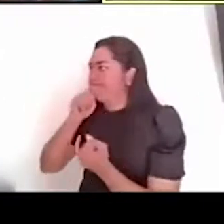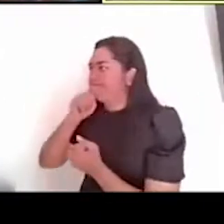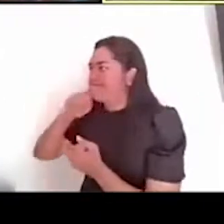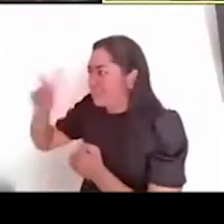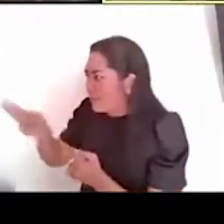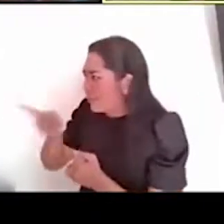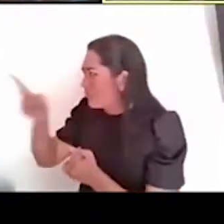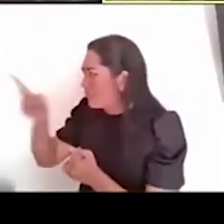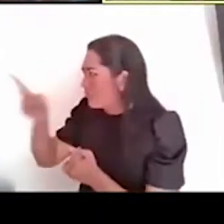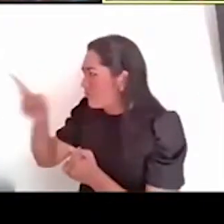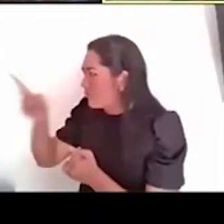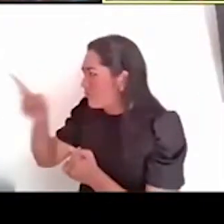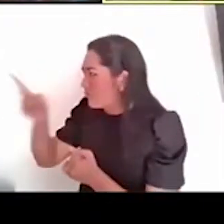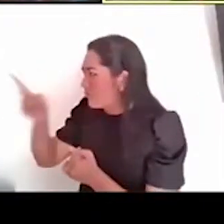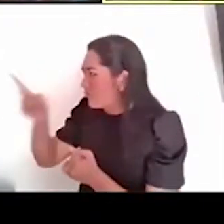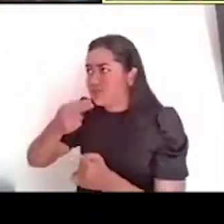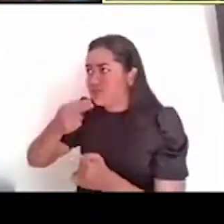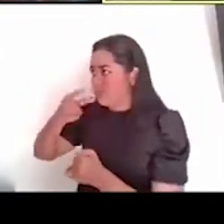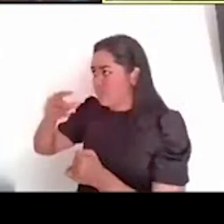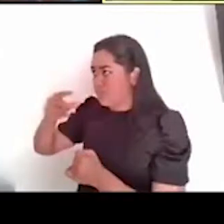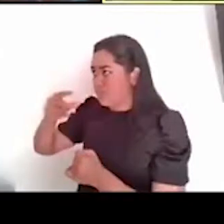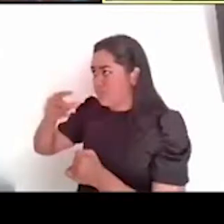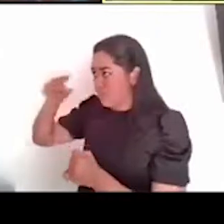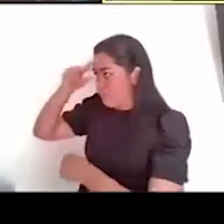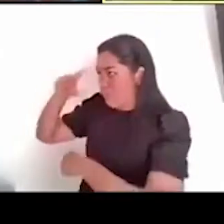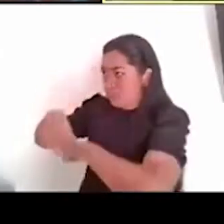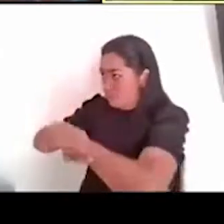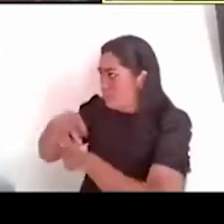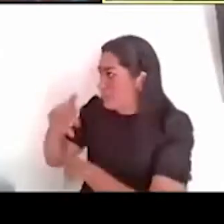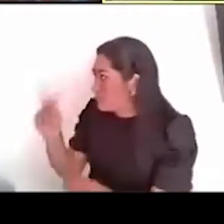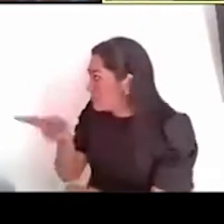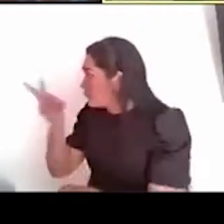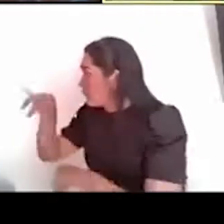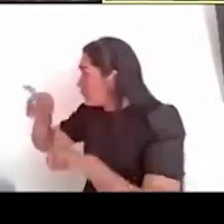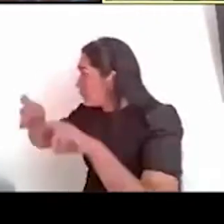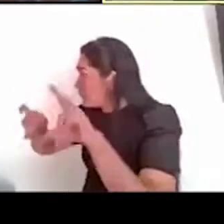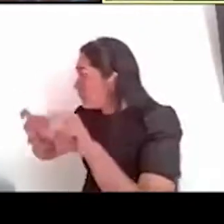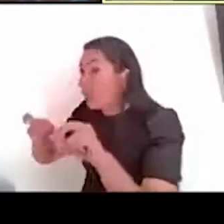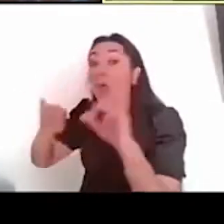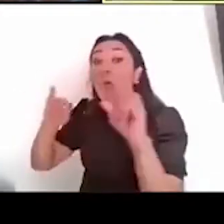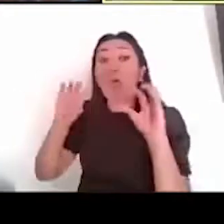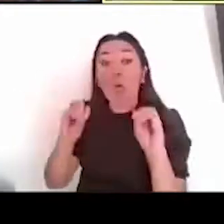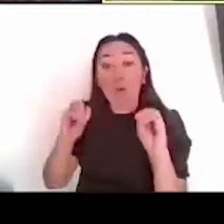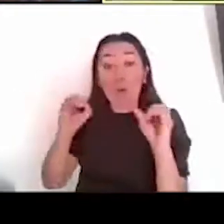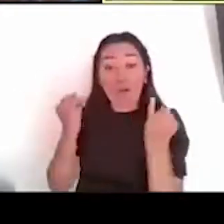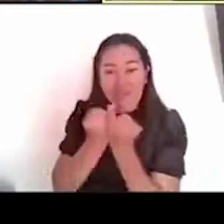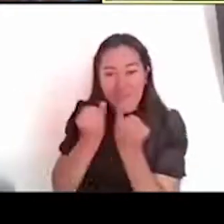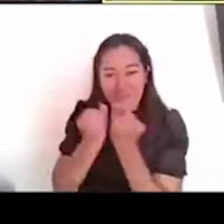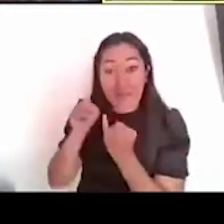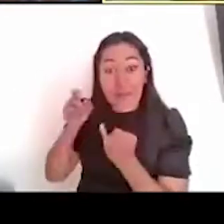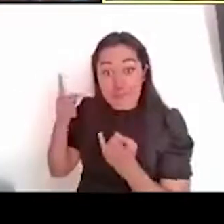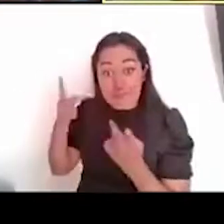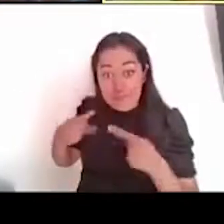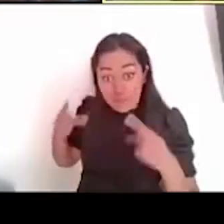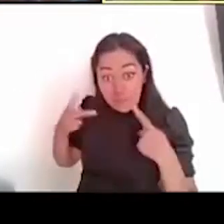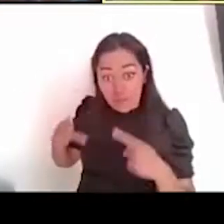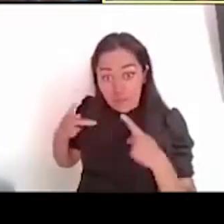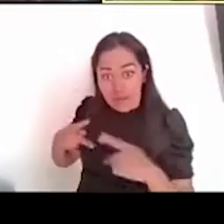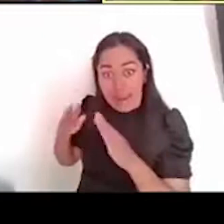incluso con los mismos propietarios, o sea, nuestra labor también es de sensibilidad, de, de, de, de